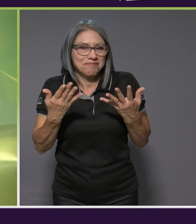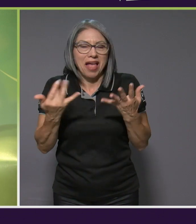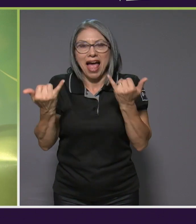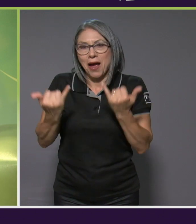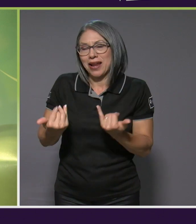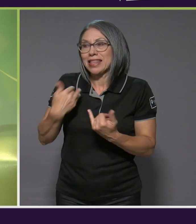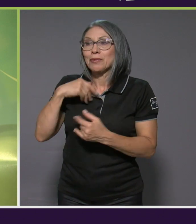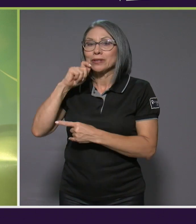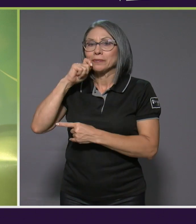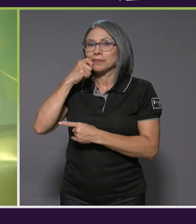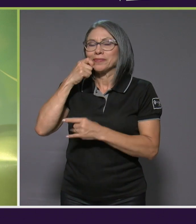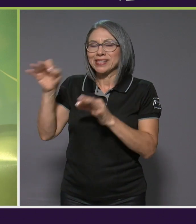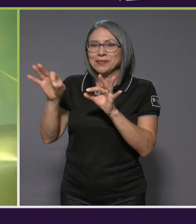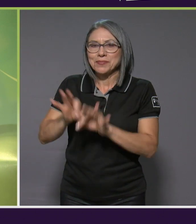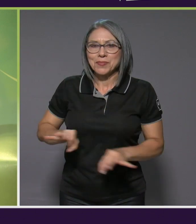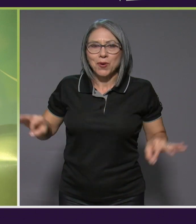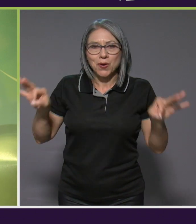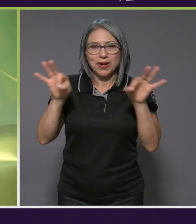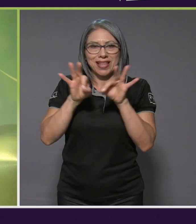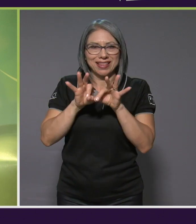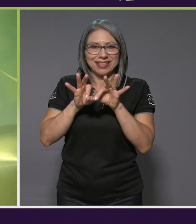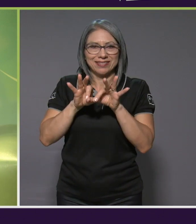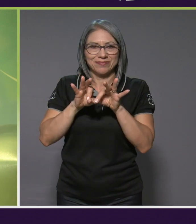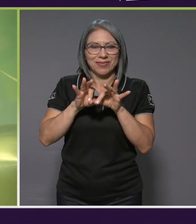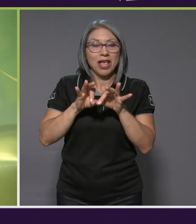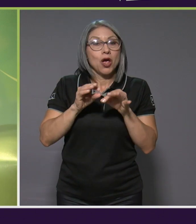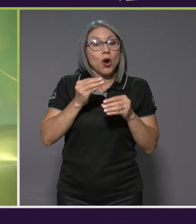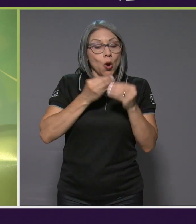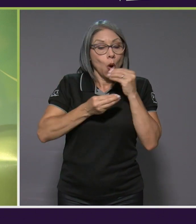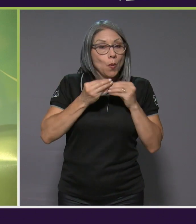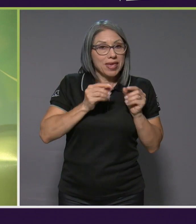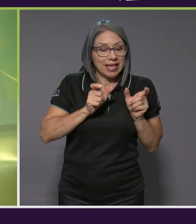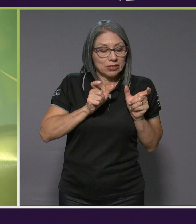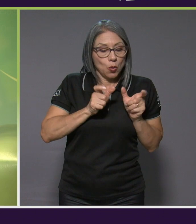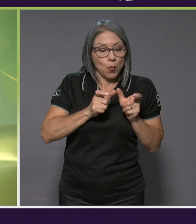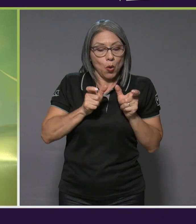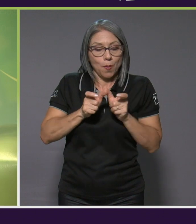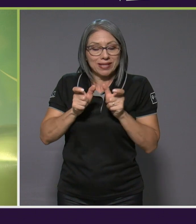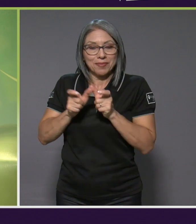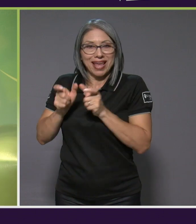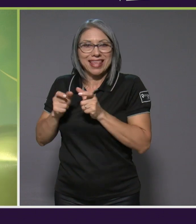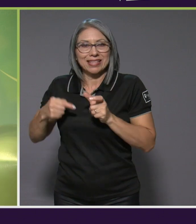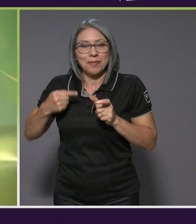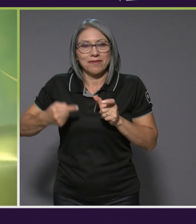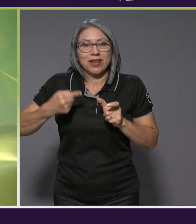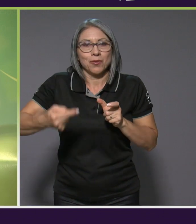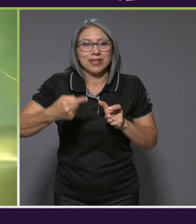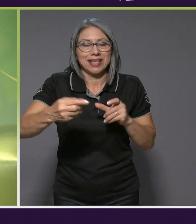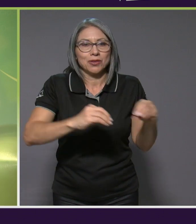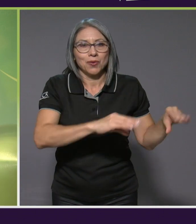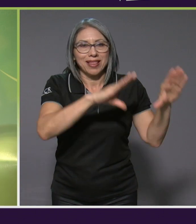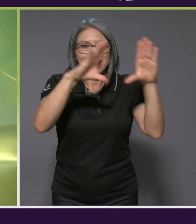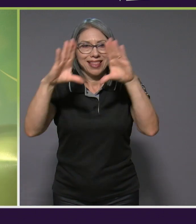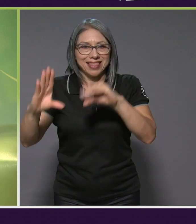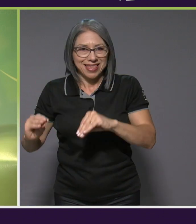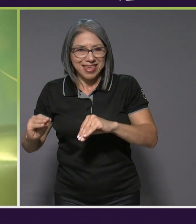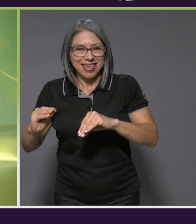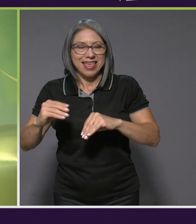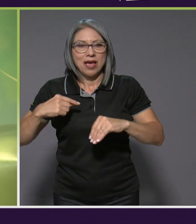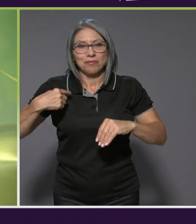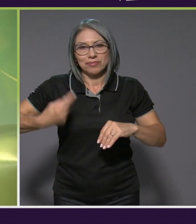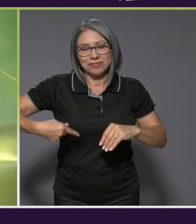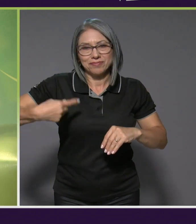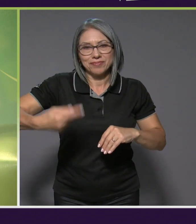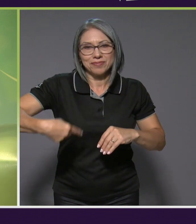importantes, ¿verdad? Hacer comidas un poco más pequeñas, pero con más frecuencia durante el día, hacer varios tiempos de comida,